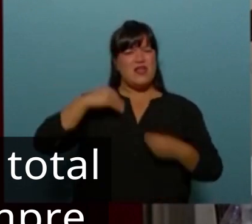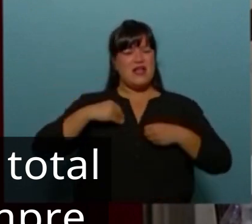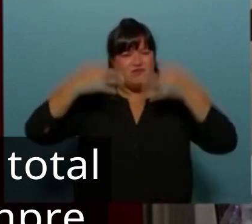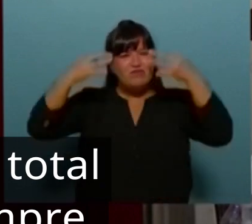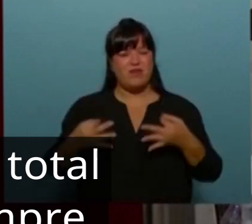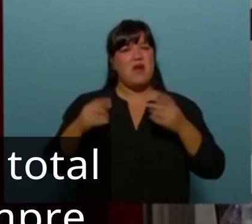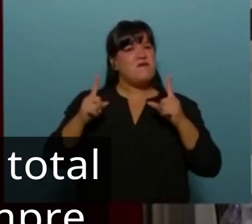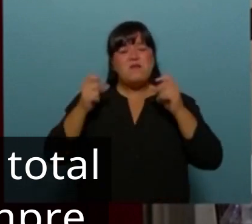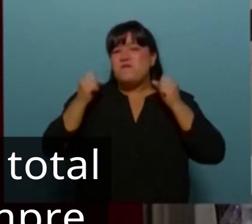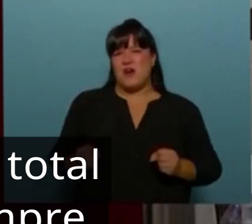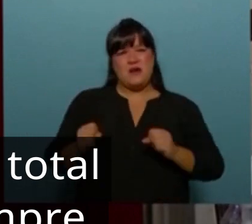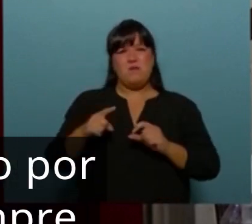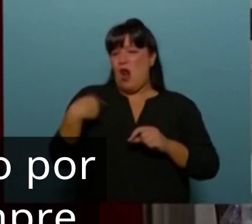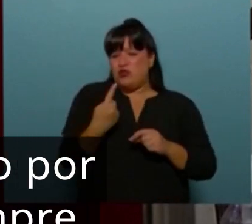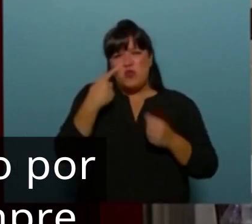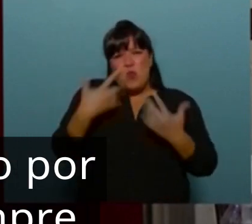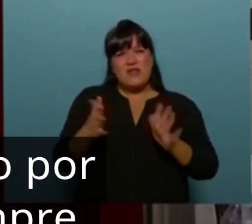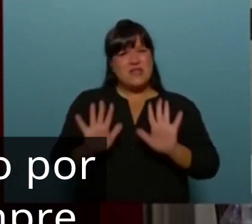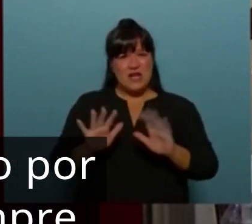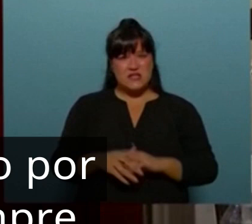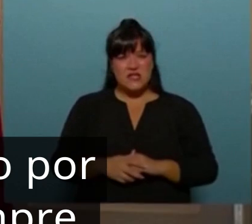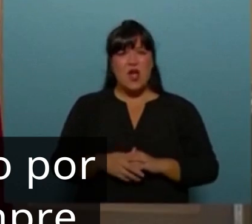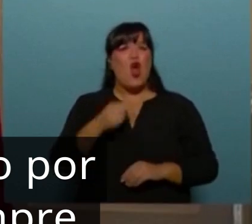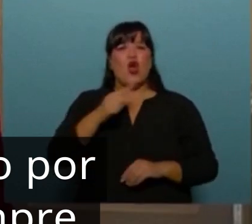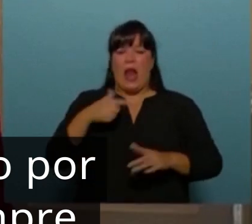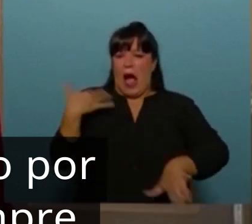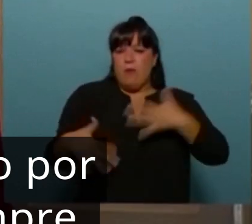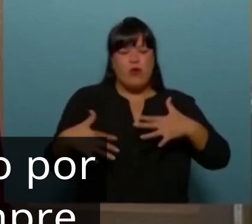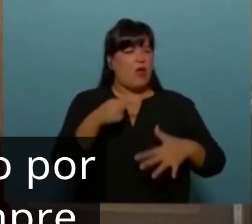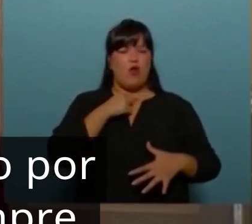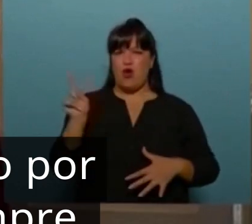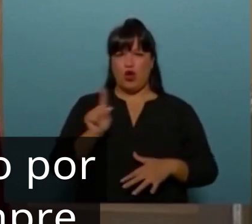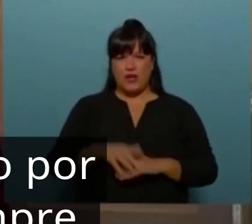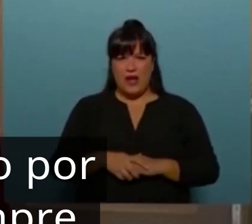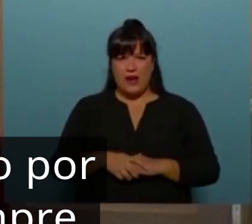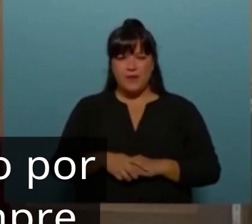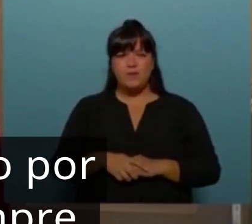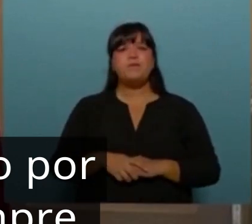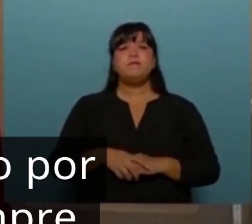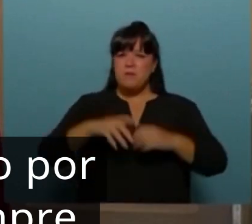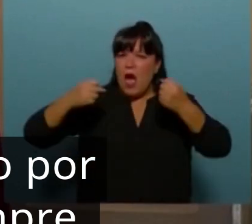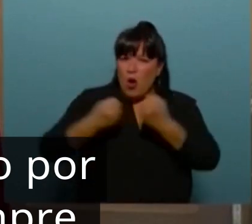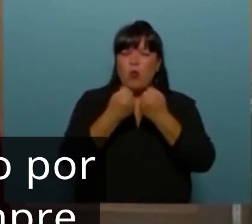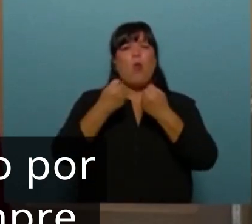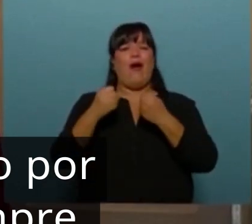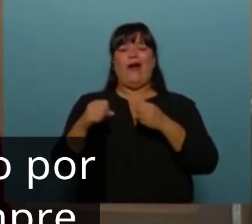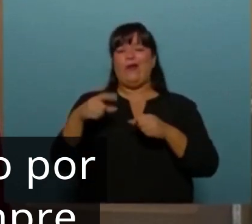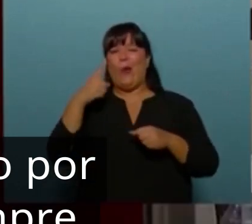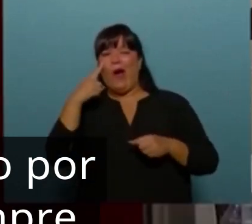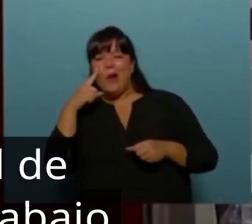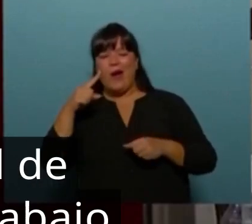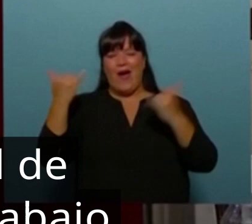firmeza que siempre hemos demostrado. No queremos apresurarnos, apuro por acordar tienen los pícaros de siempre.